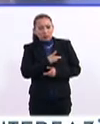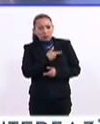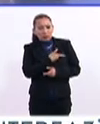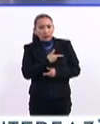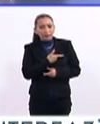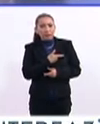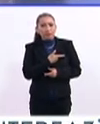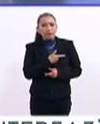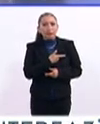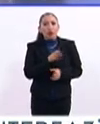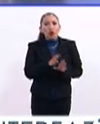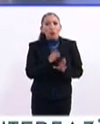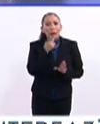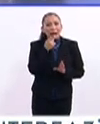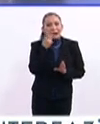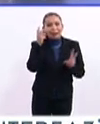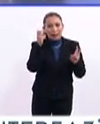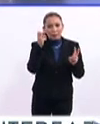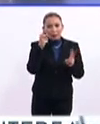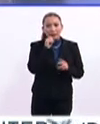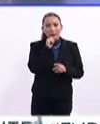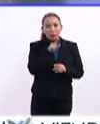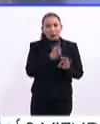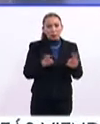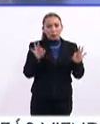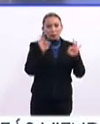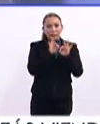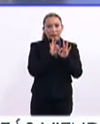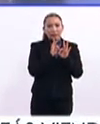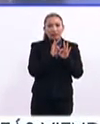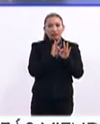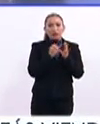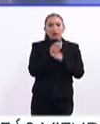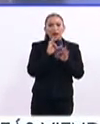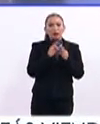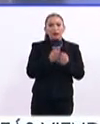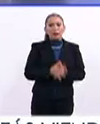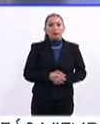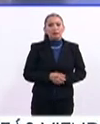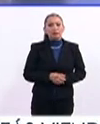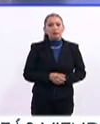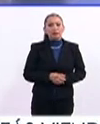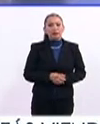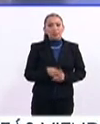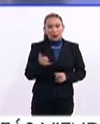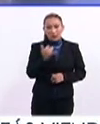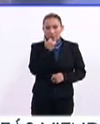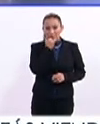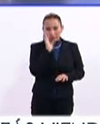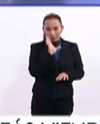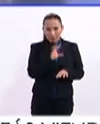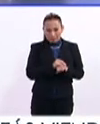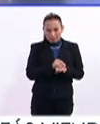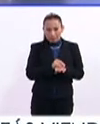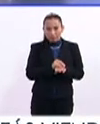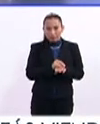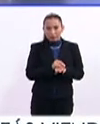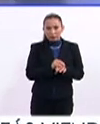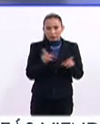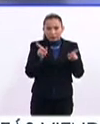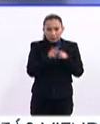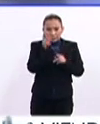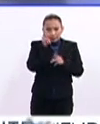pudiéramos abordar este tema, que creo que también es importante en esta nueva mecánica. No obstante, si nos lo permites, vamos a hacer una